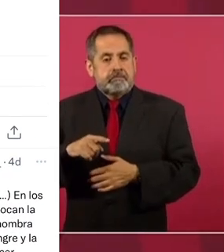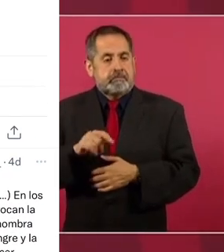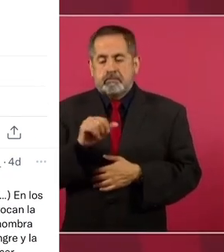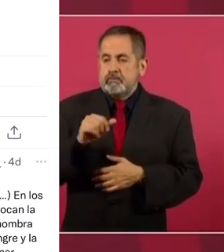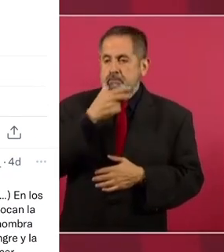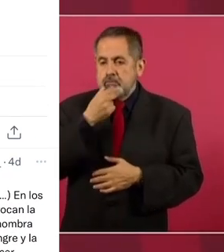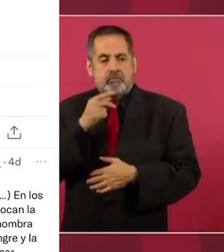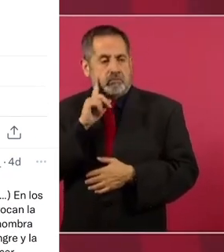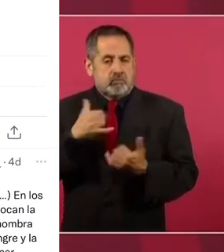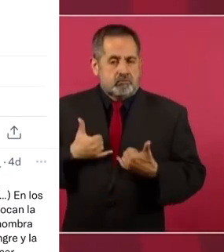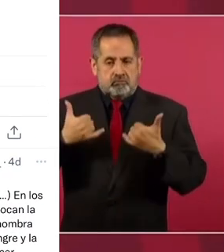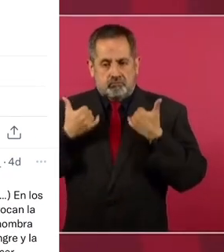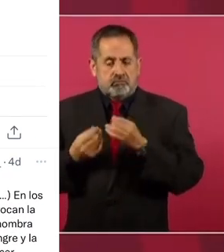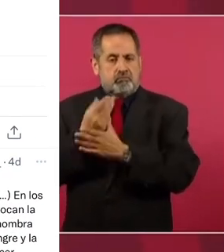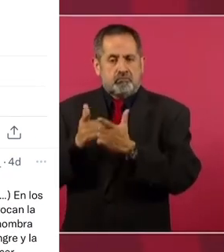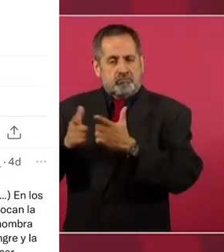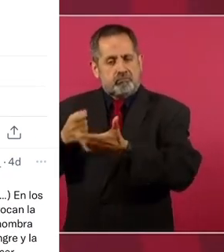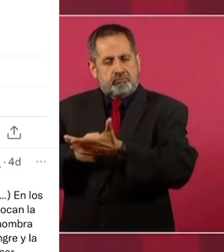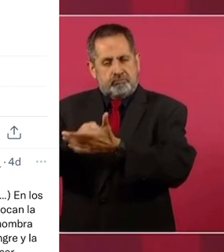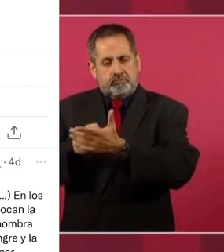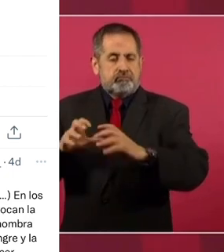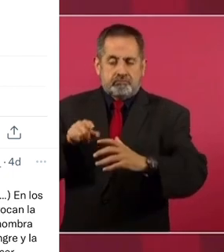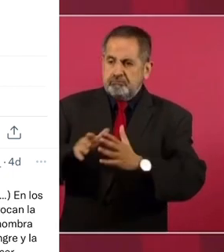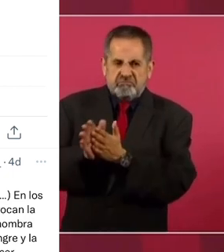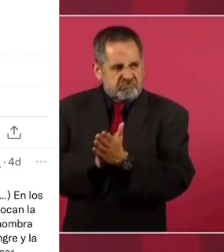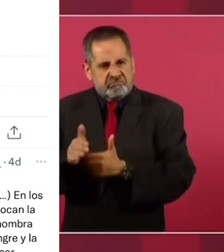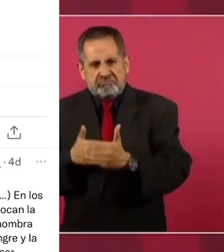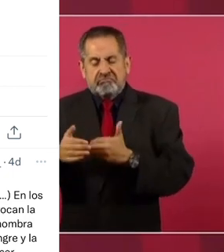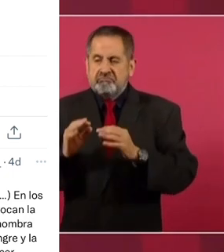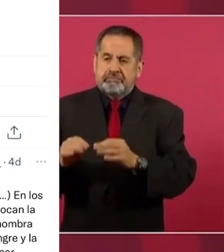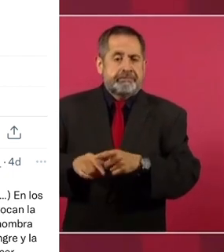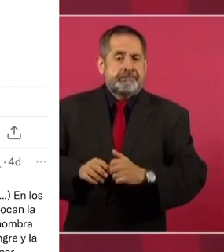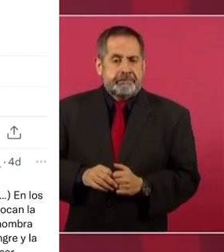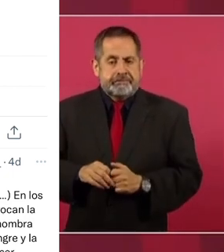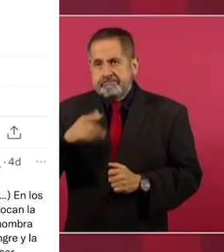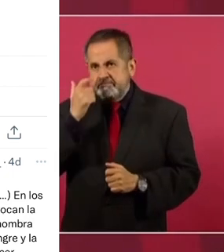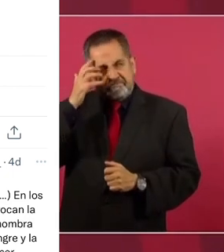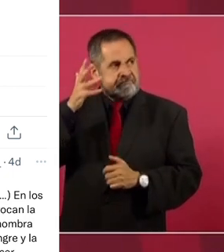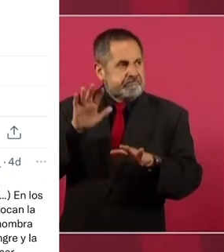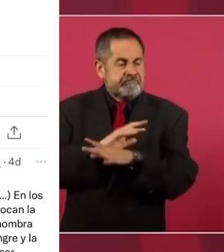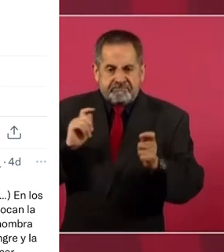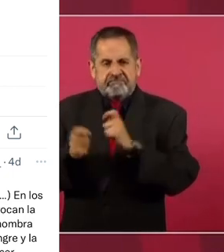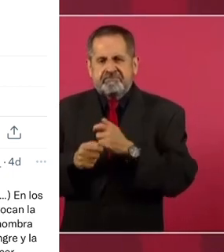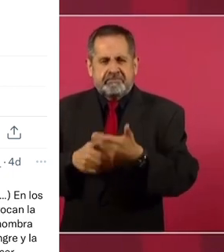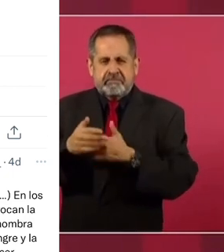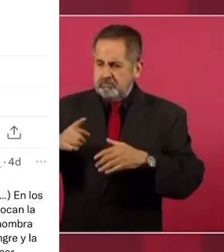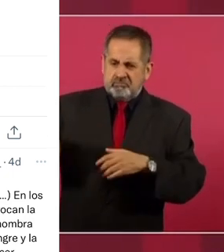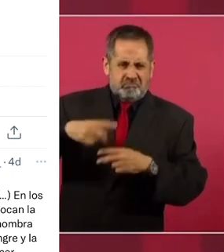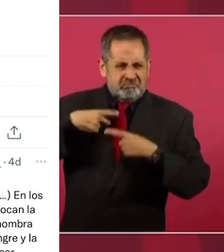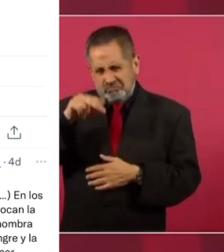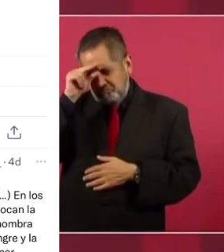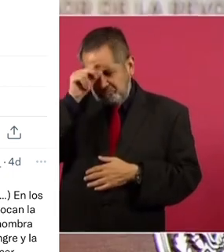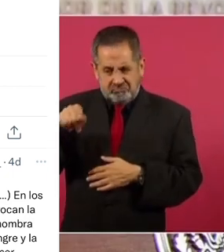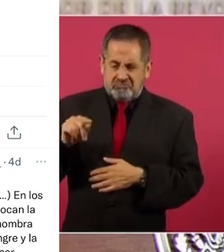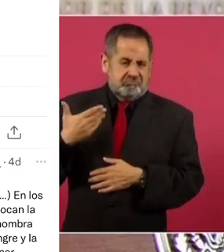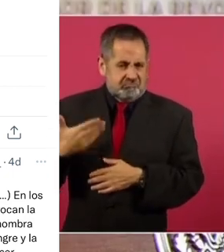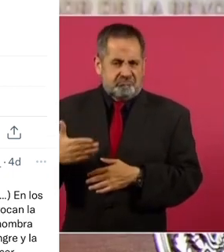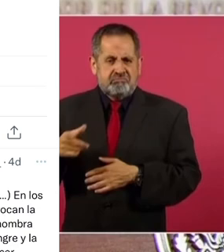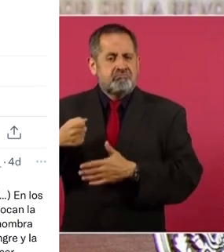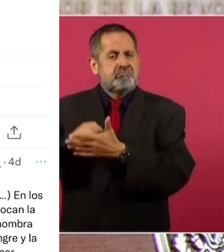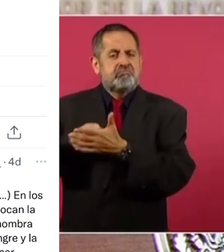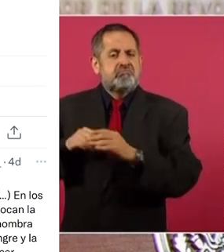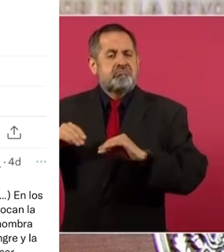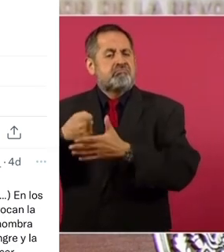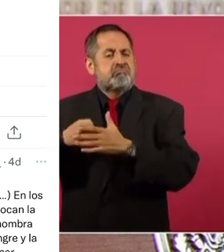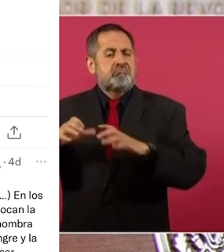mujeres, de hombres entusiastas, con deseos de cambio, muy inteligentes, el